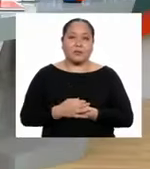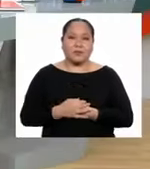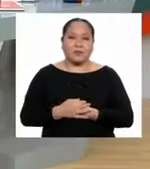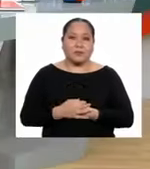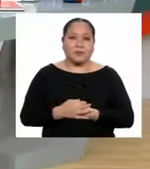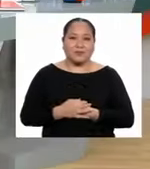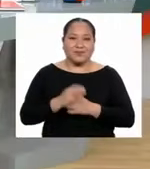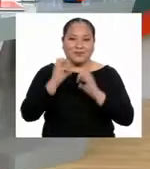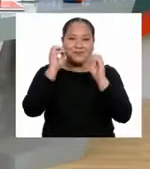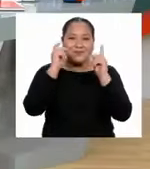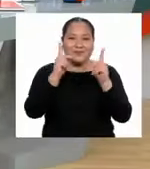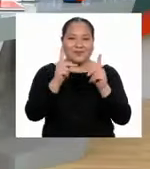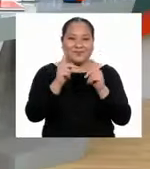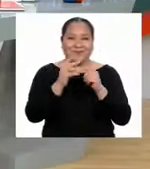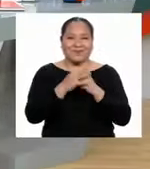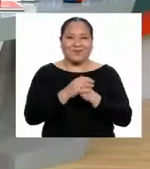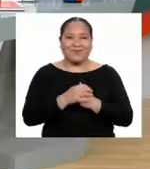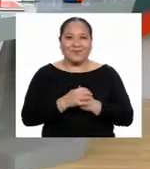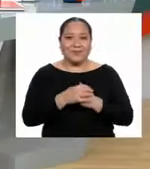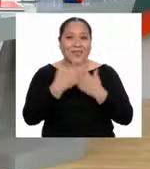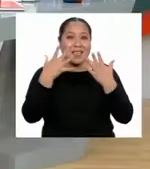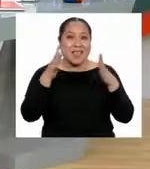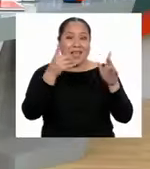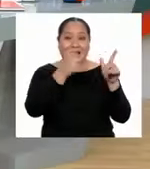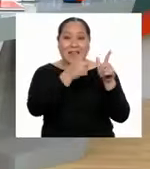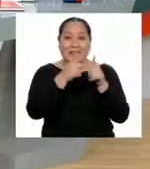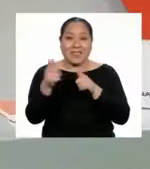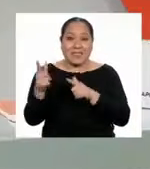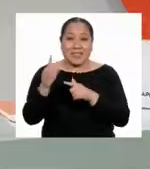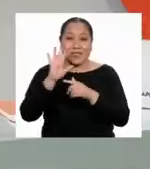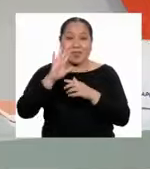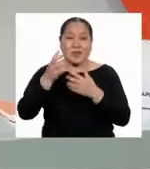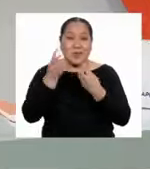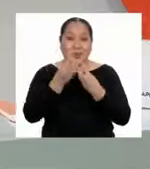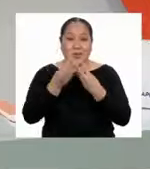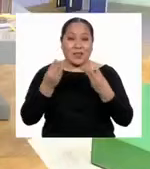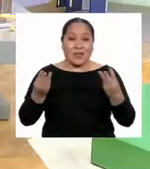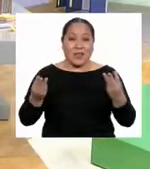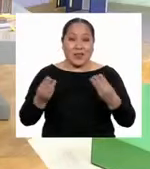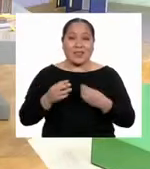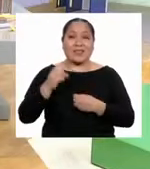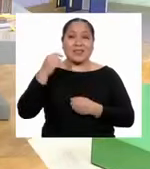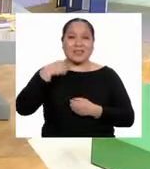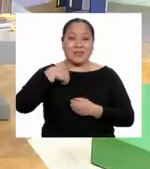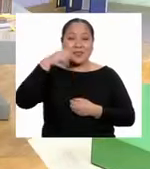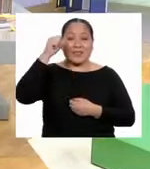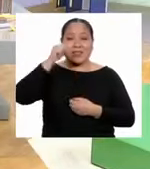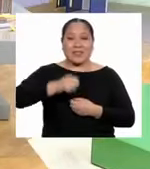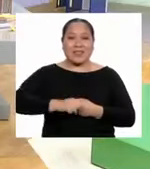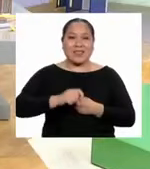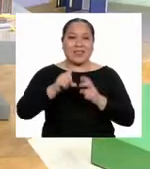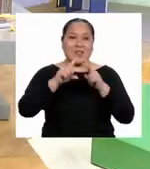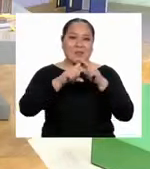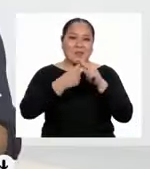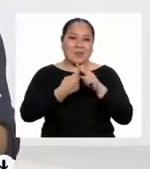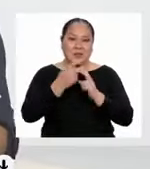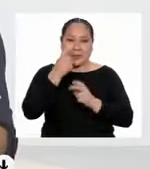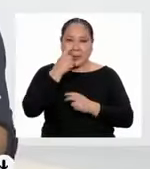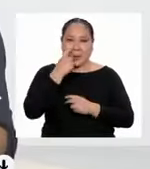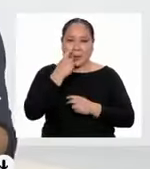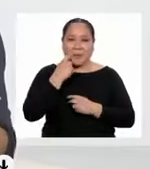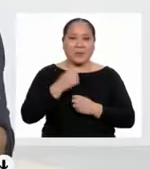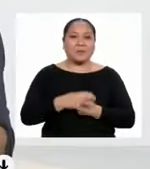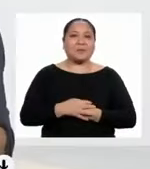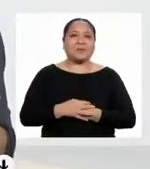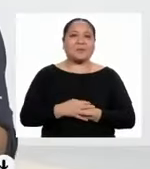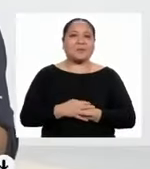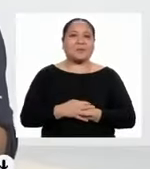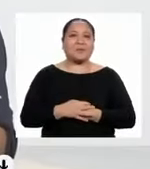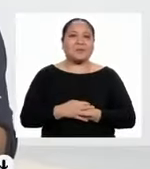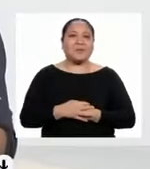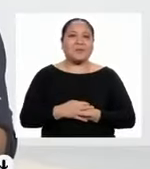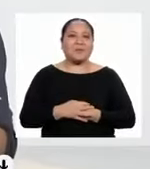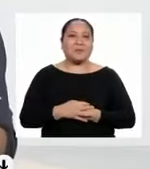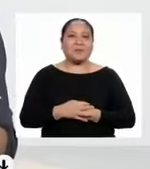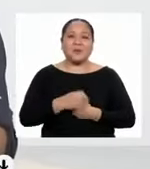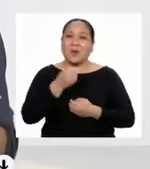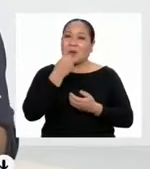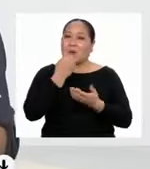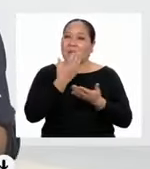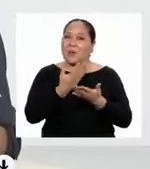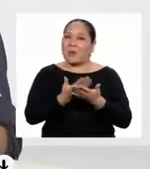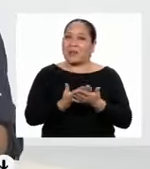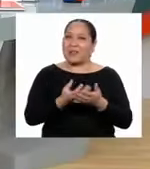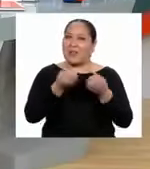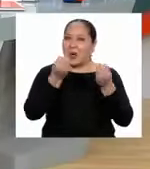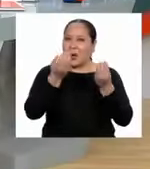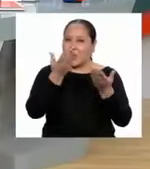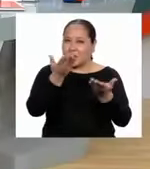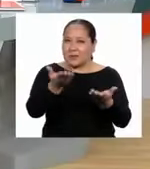Muy bien. ¿Ya tienen listos sus materiales? Yo sí. Así que comenzamos. Yonatan, buenas. ¿Cómo va